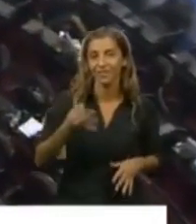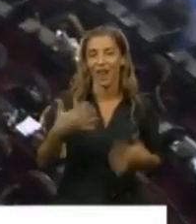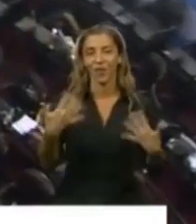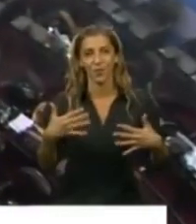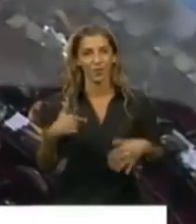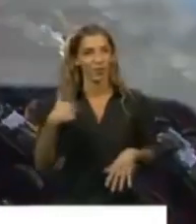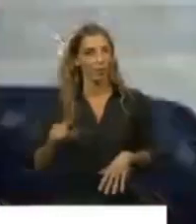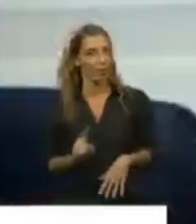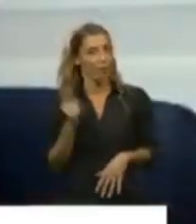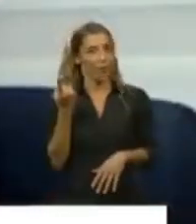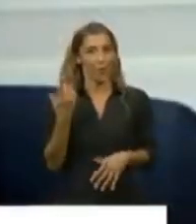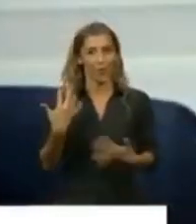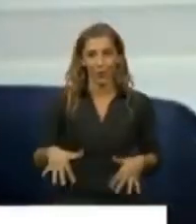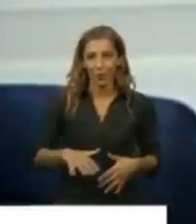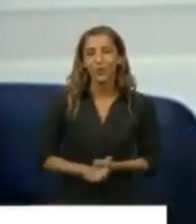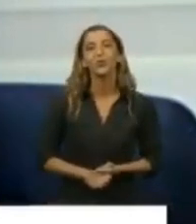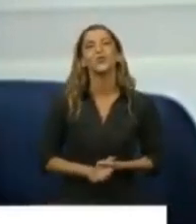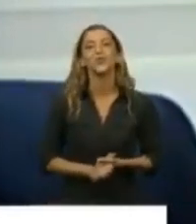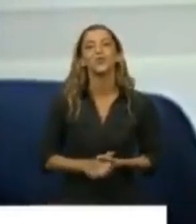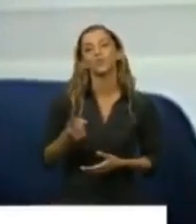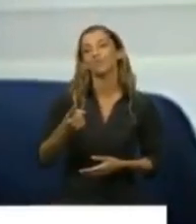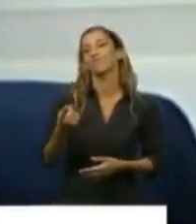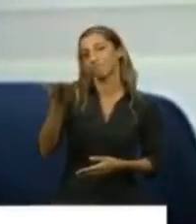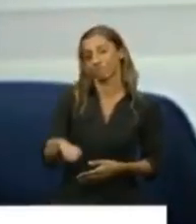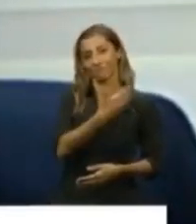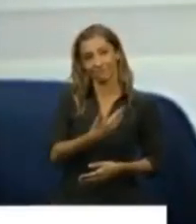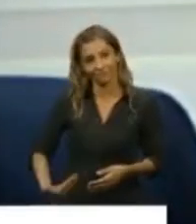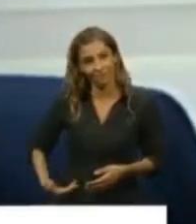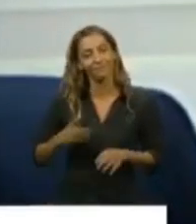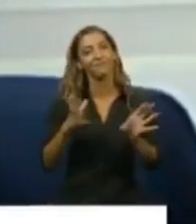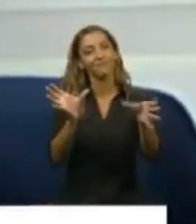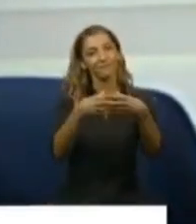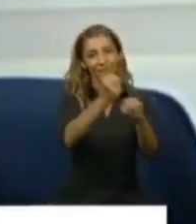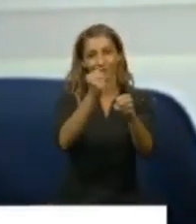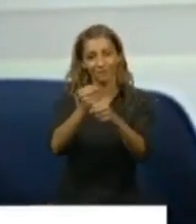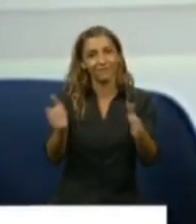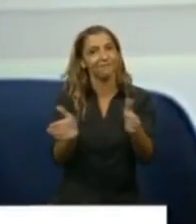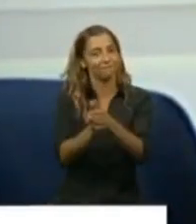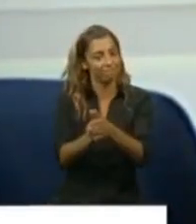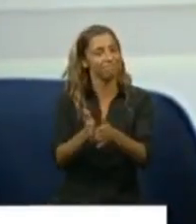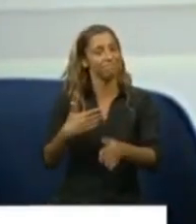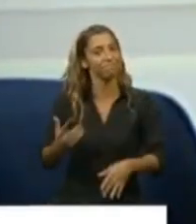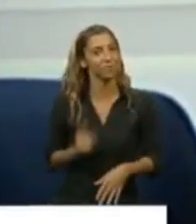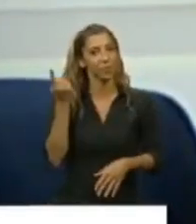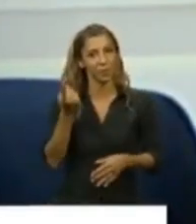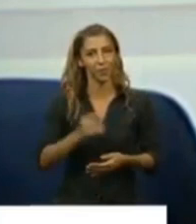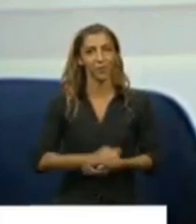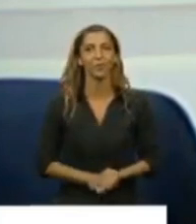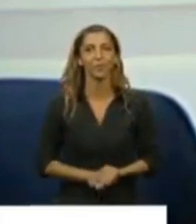Orgulloso, por supuesto, del presidente y de todo el equipo que lo acompañó. El presidente de la Cámara reconoce